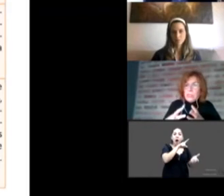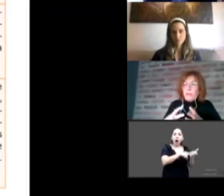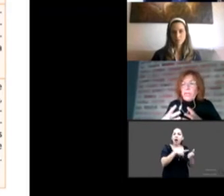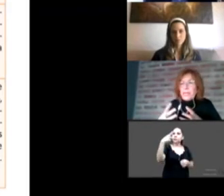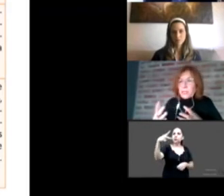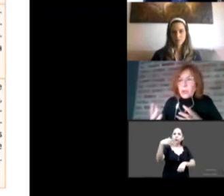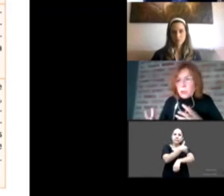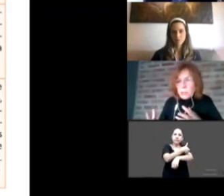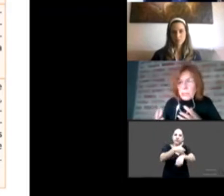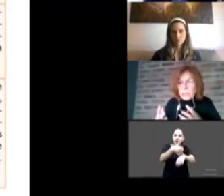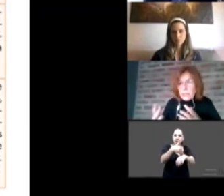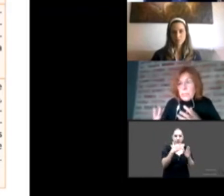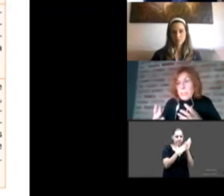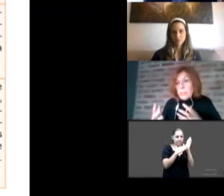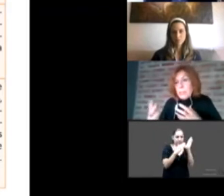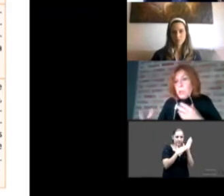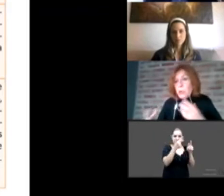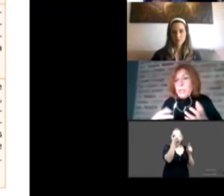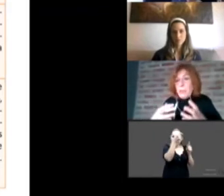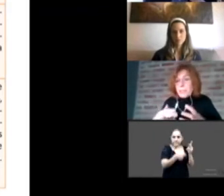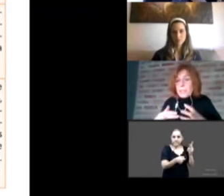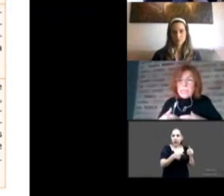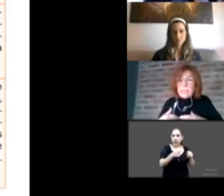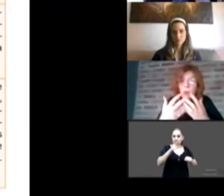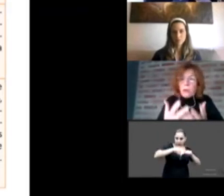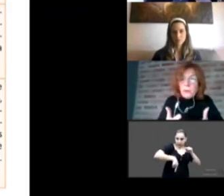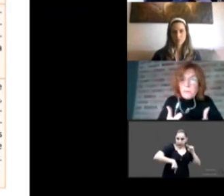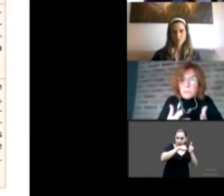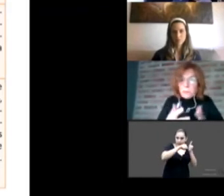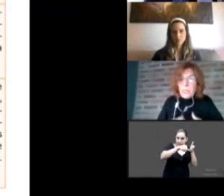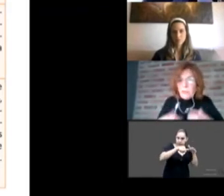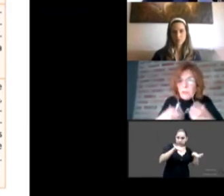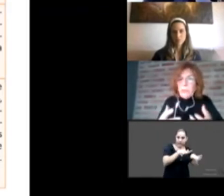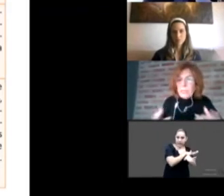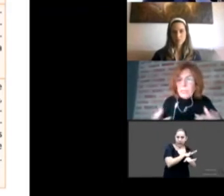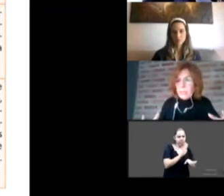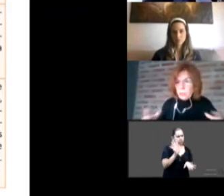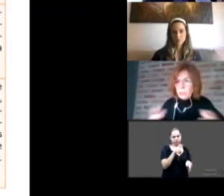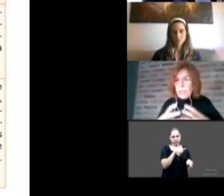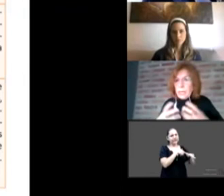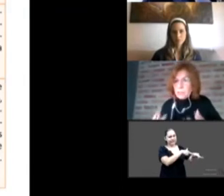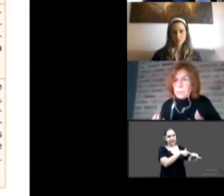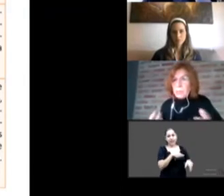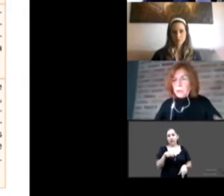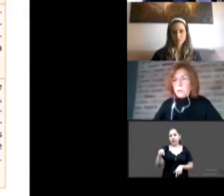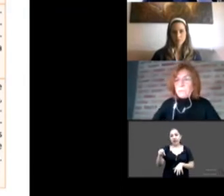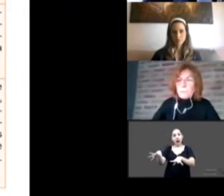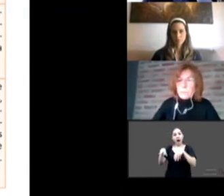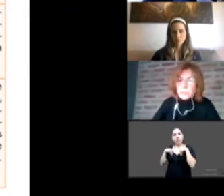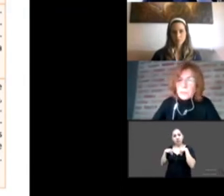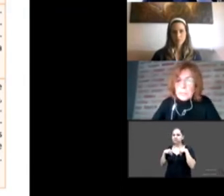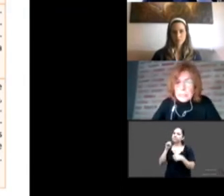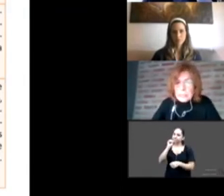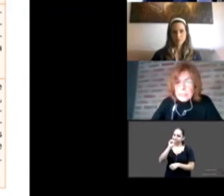de filiación, el niño o niña pasa a ser hijo de la familia que lo está recibiendo.